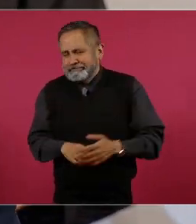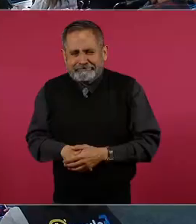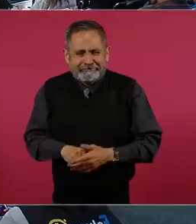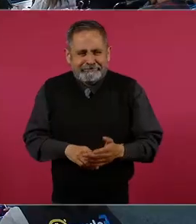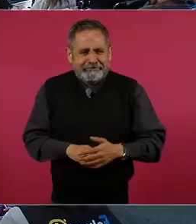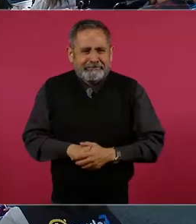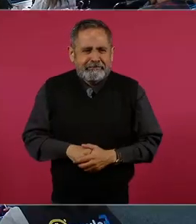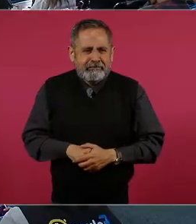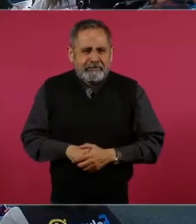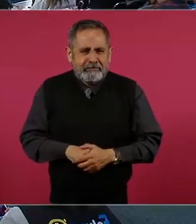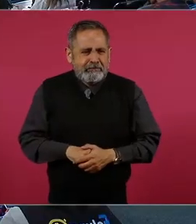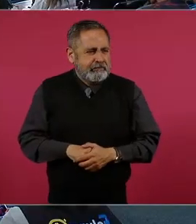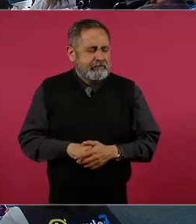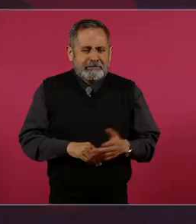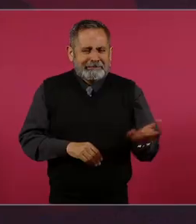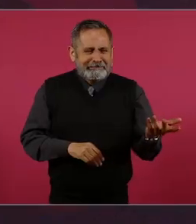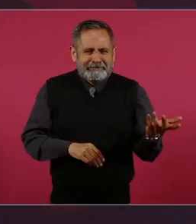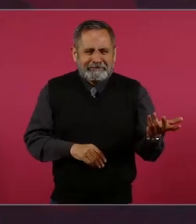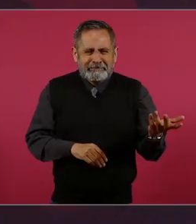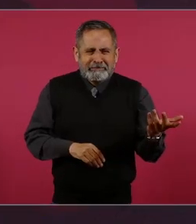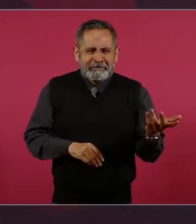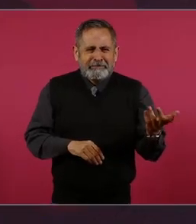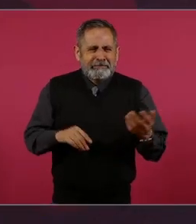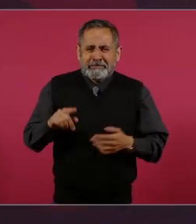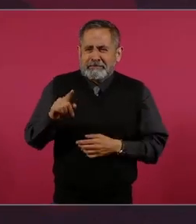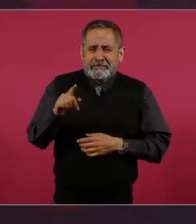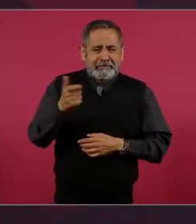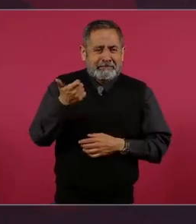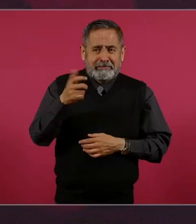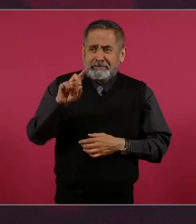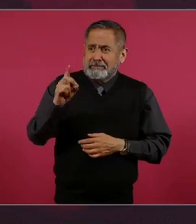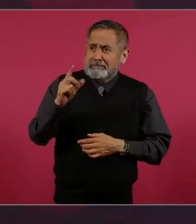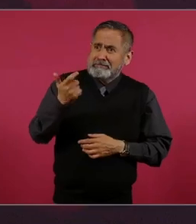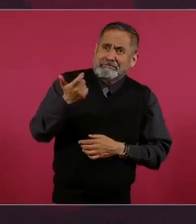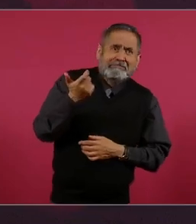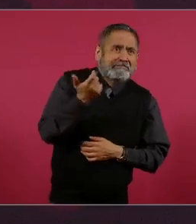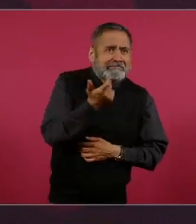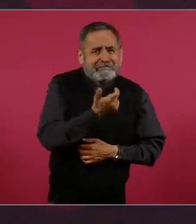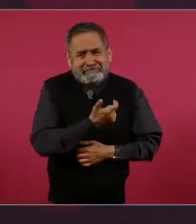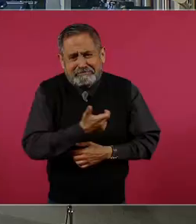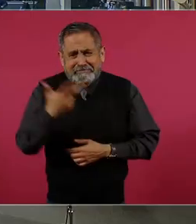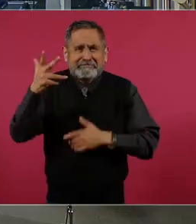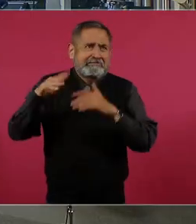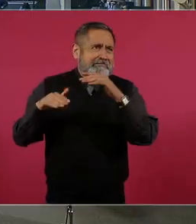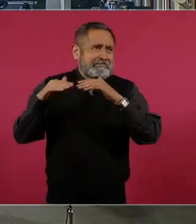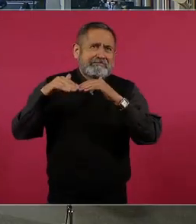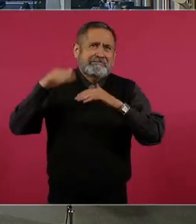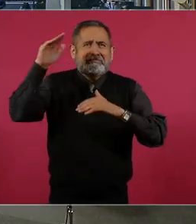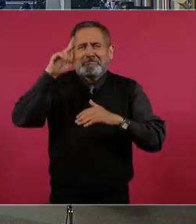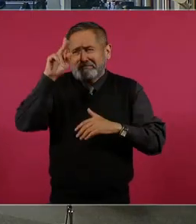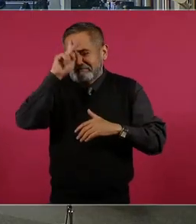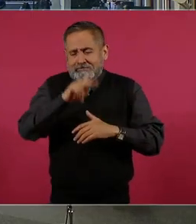se va a ir el peso hasta las nubes.